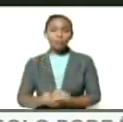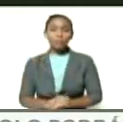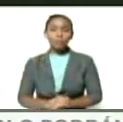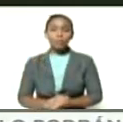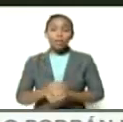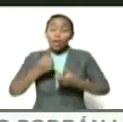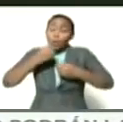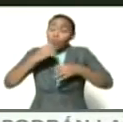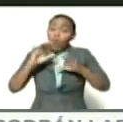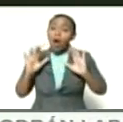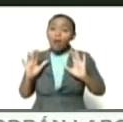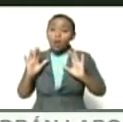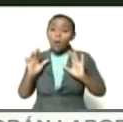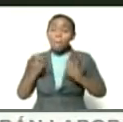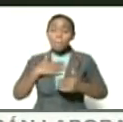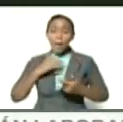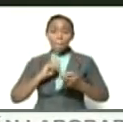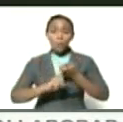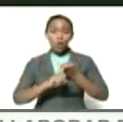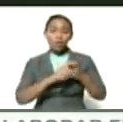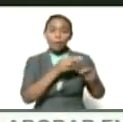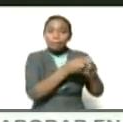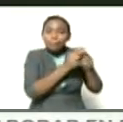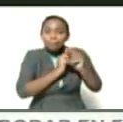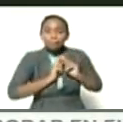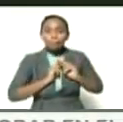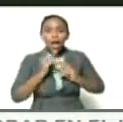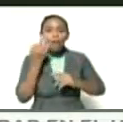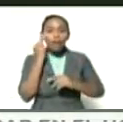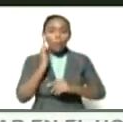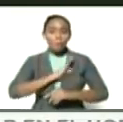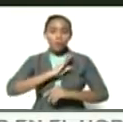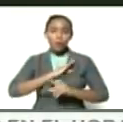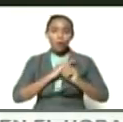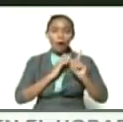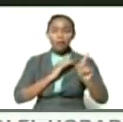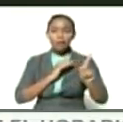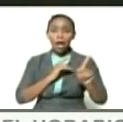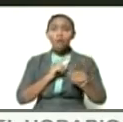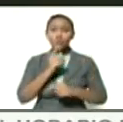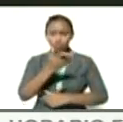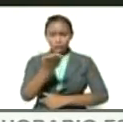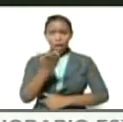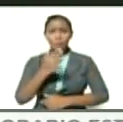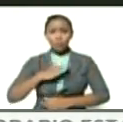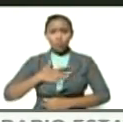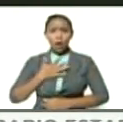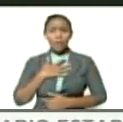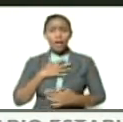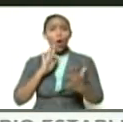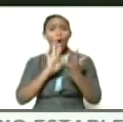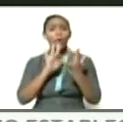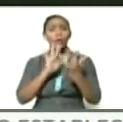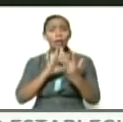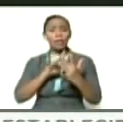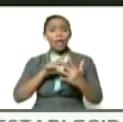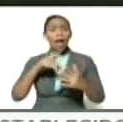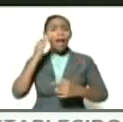Entonces, bueno, Cilia me presta su Facebook. Y ustedes se pueden conectar con el Facebook de Cilia,